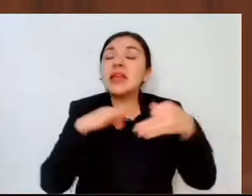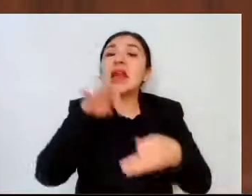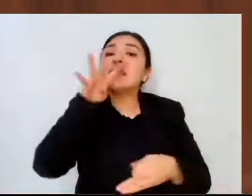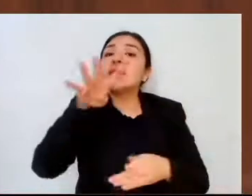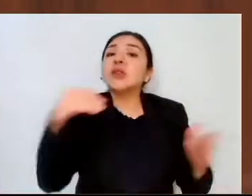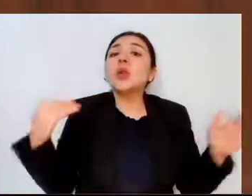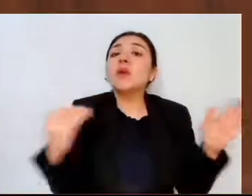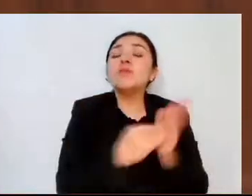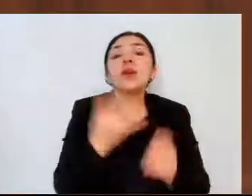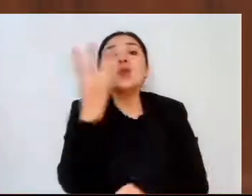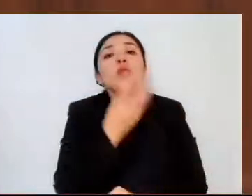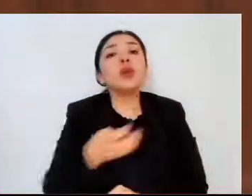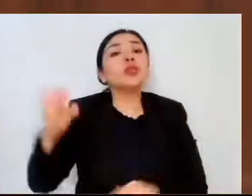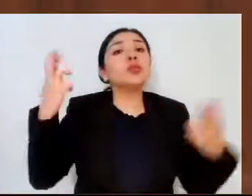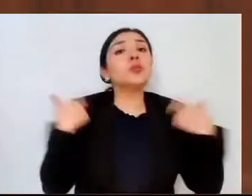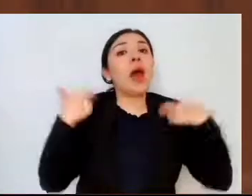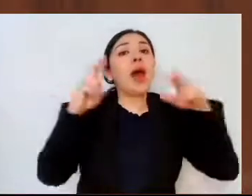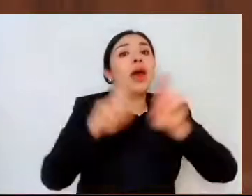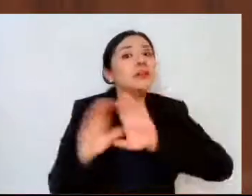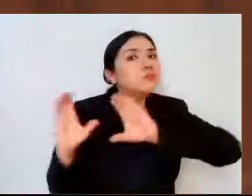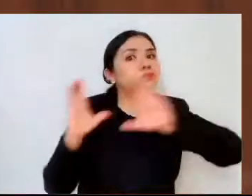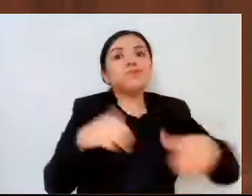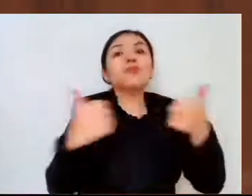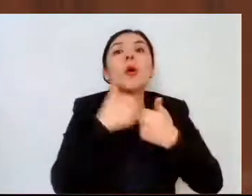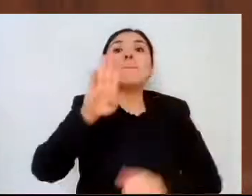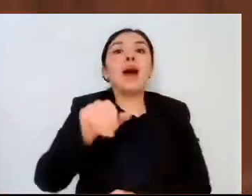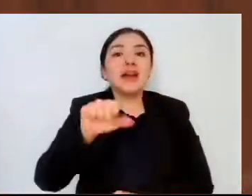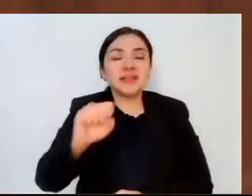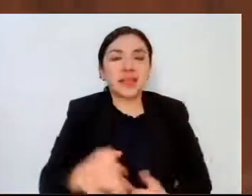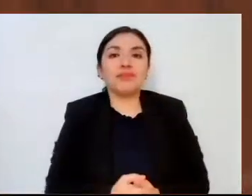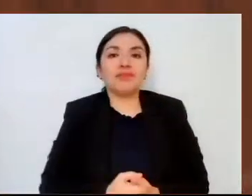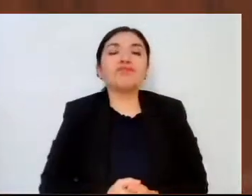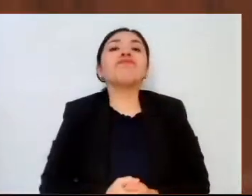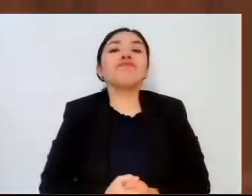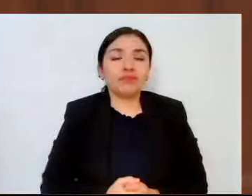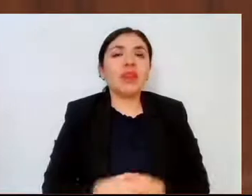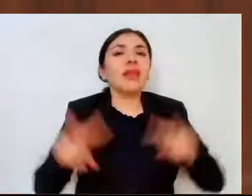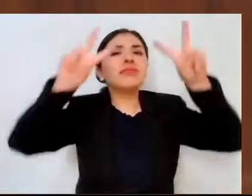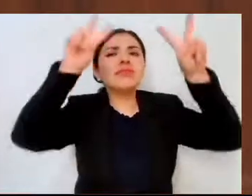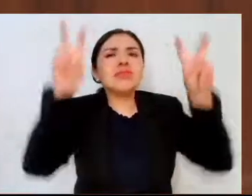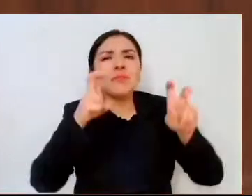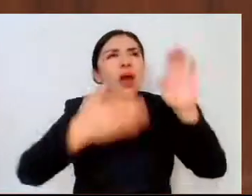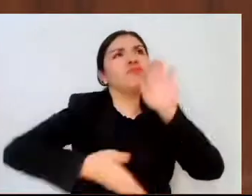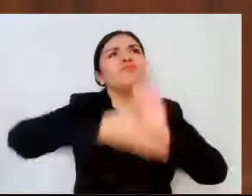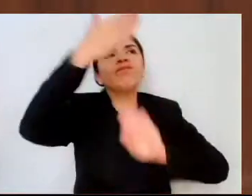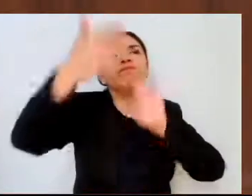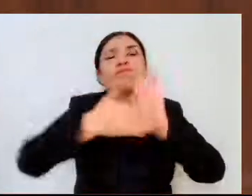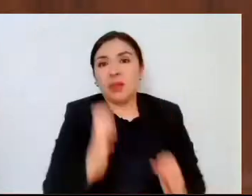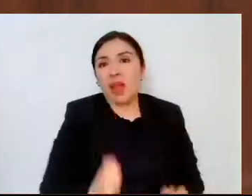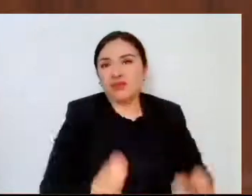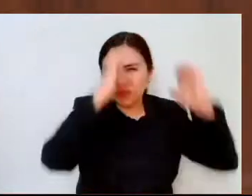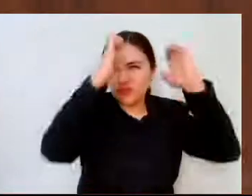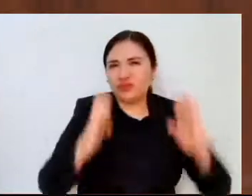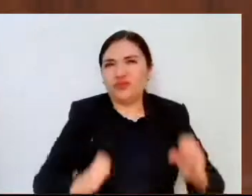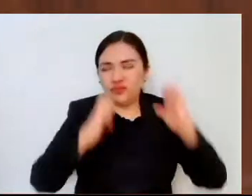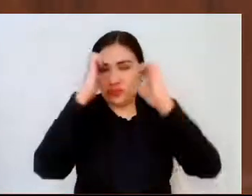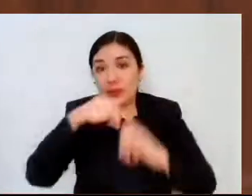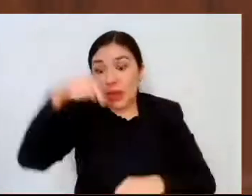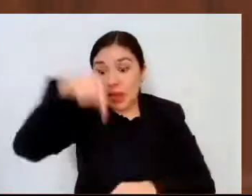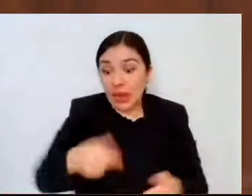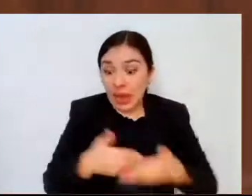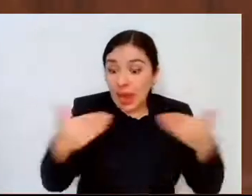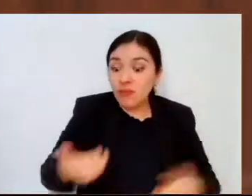400 docentes. En materia de infraestructura, en esta administración hemos construido